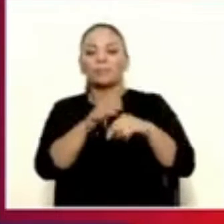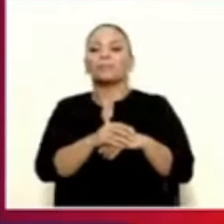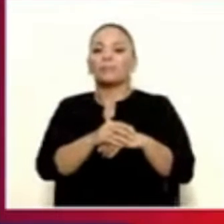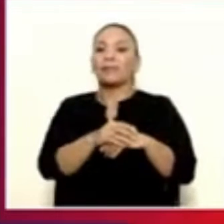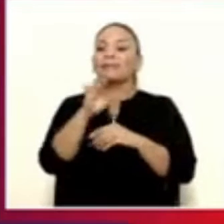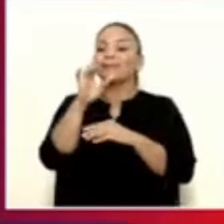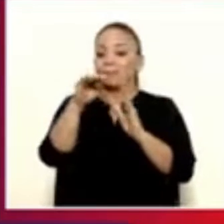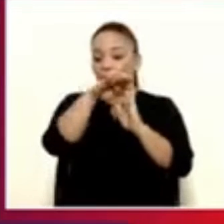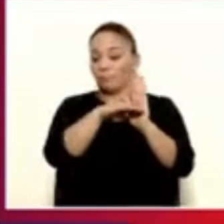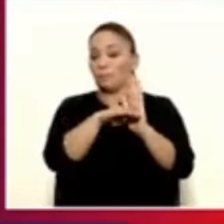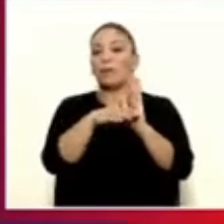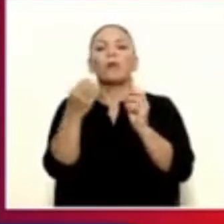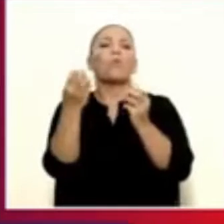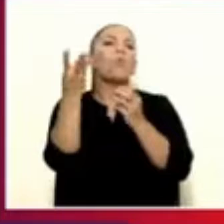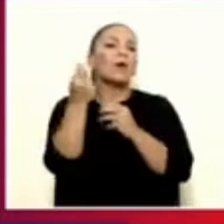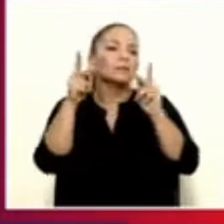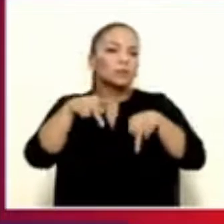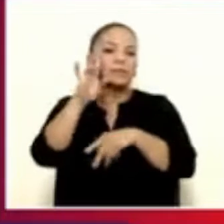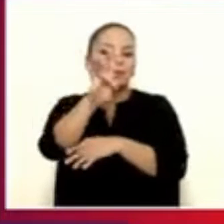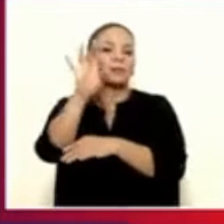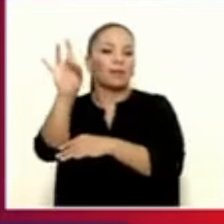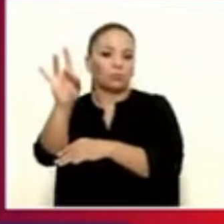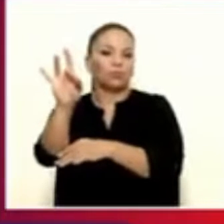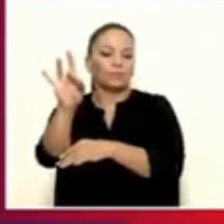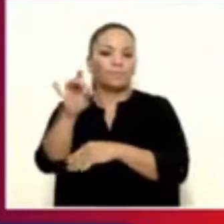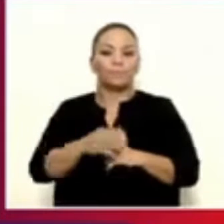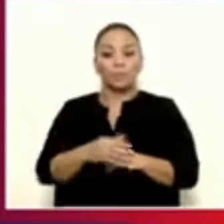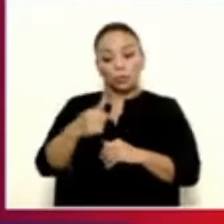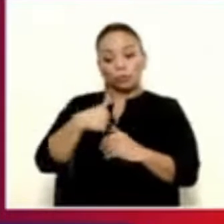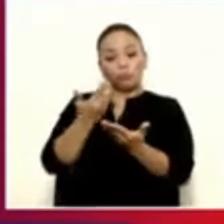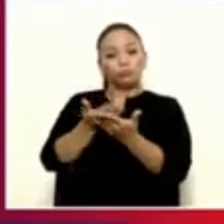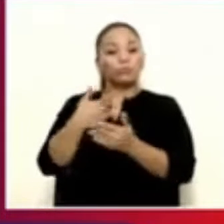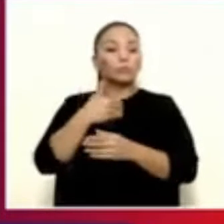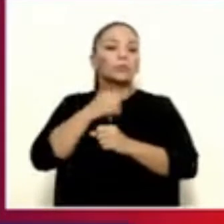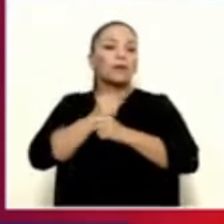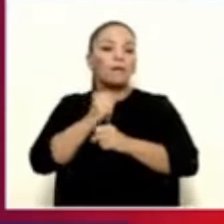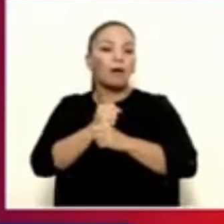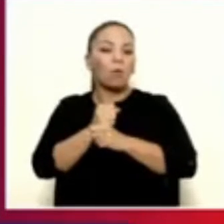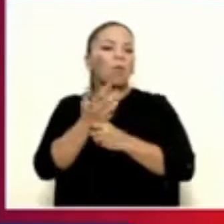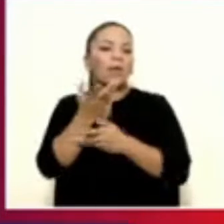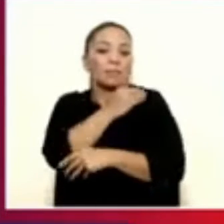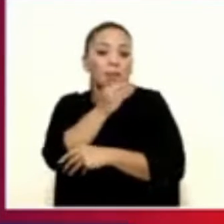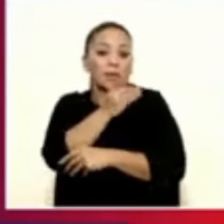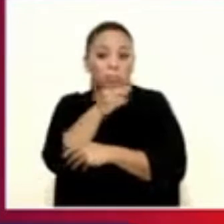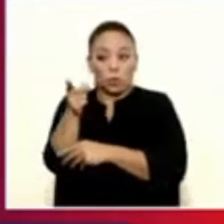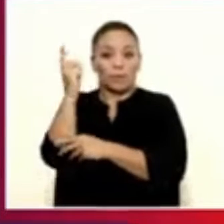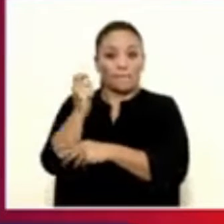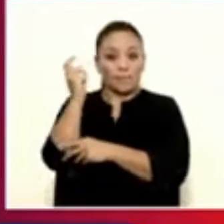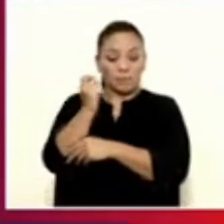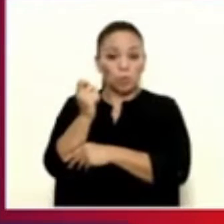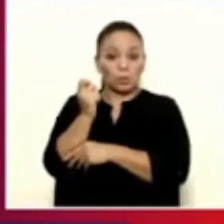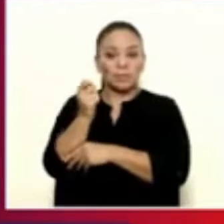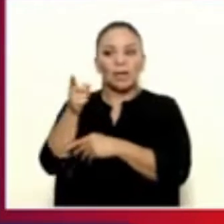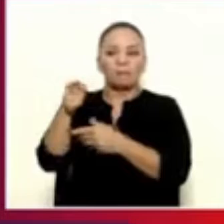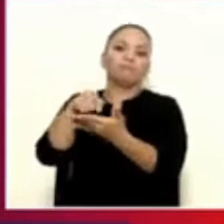personas. Básicamente aquí, cuando yo llego al Ministerio de Trabajo, la Dirección Nacional de Pensiones me expone esta situación.